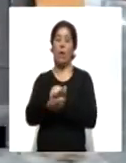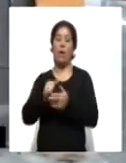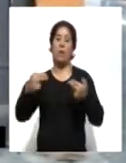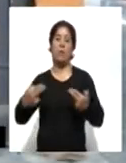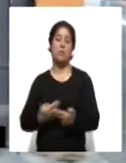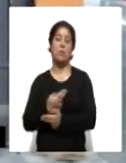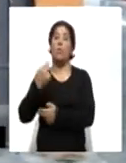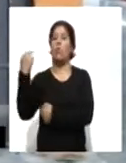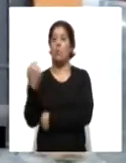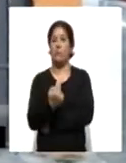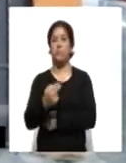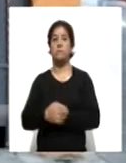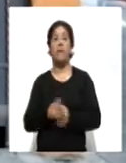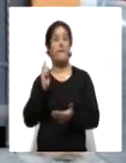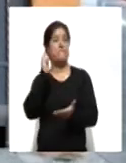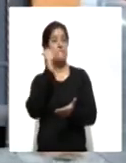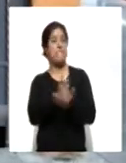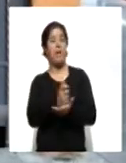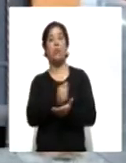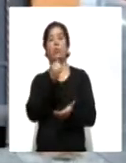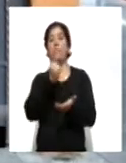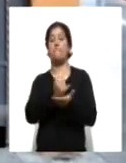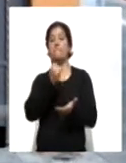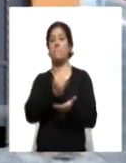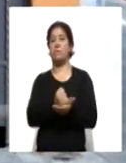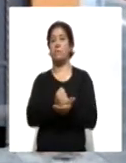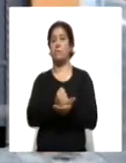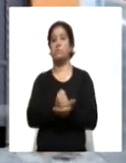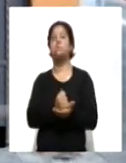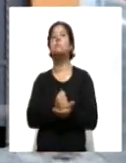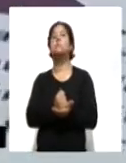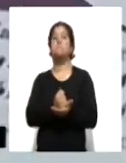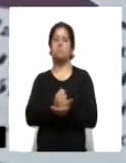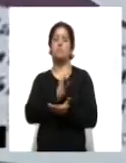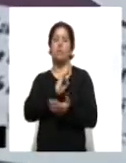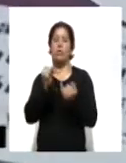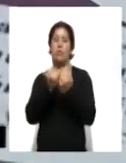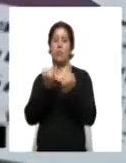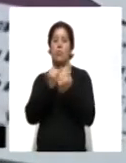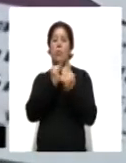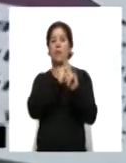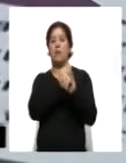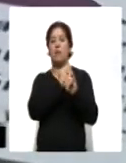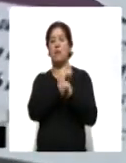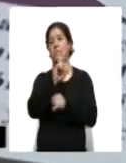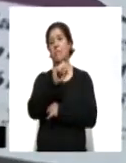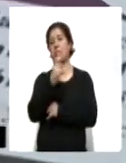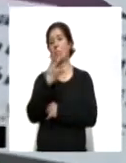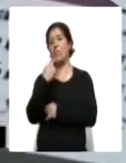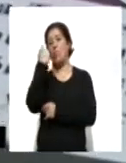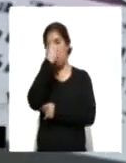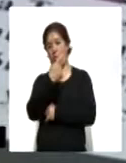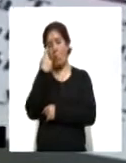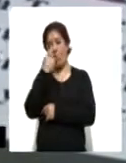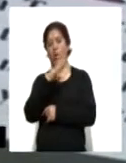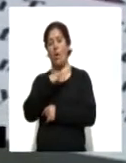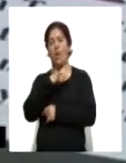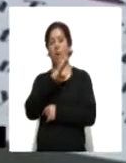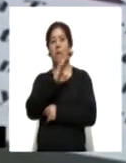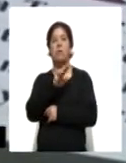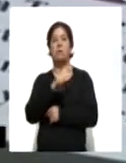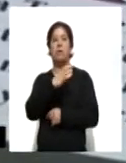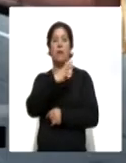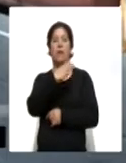El pago de manifestación y de impuesto predial también se puede realizar en línea las 24 horas del día a través de la página